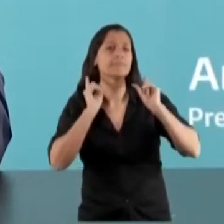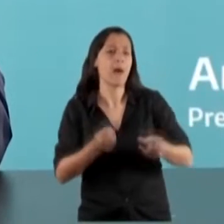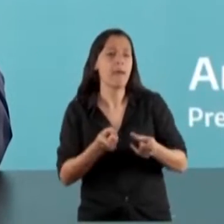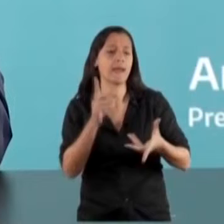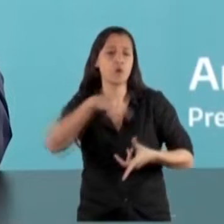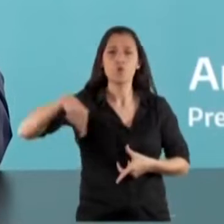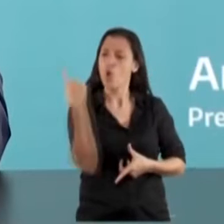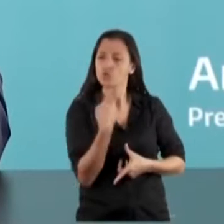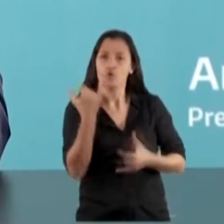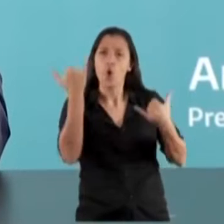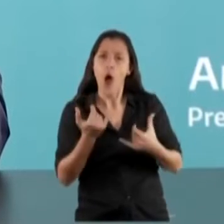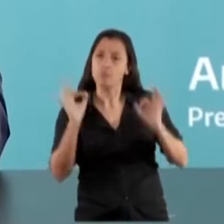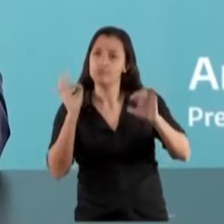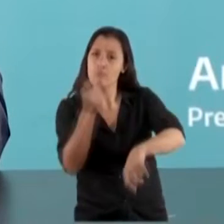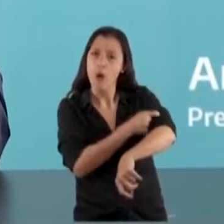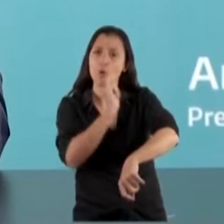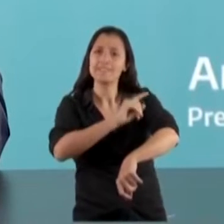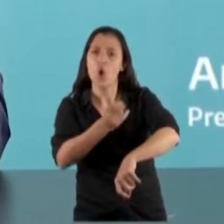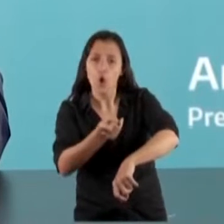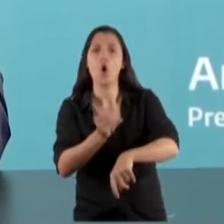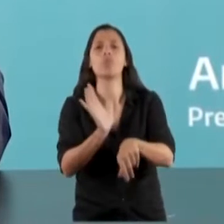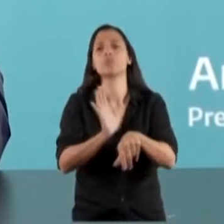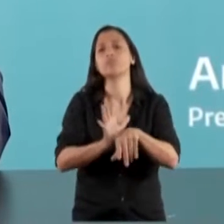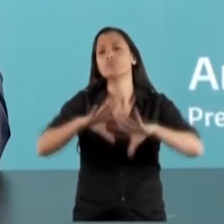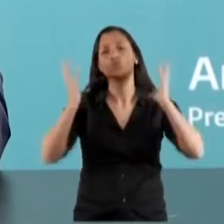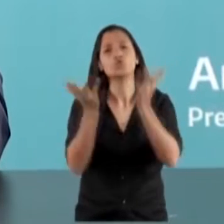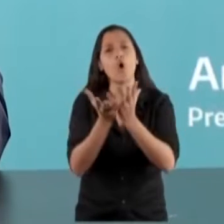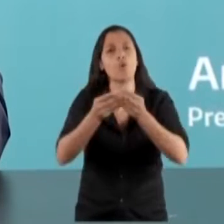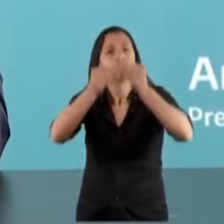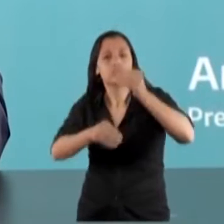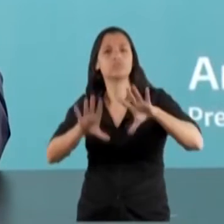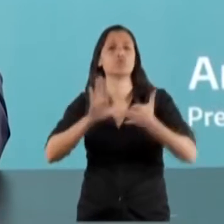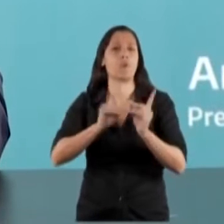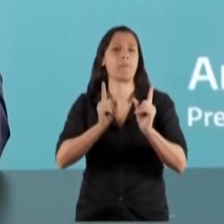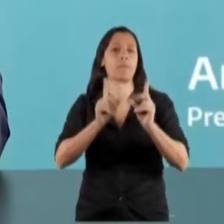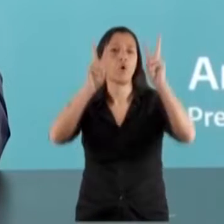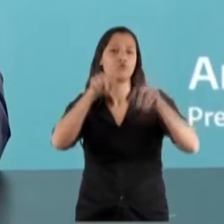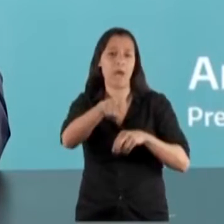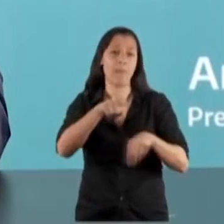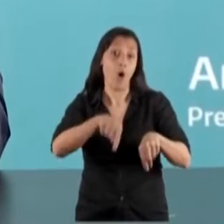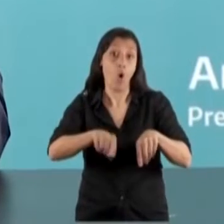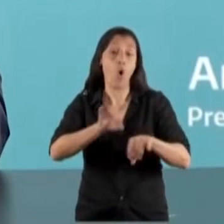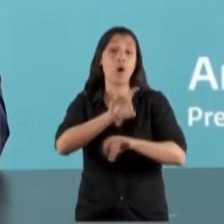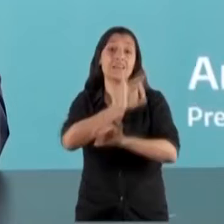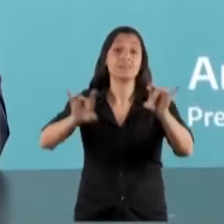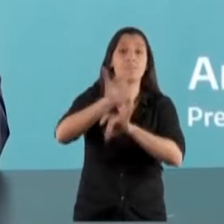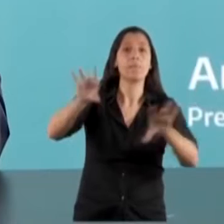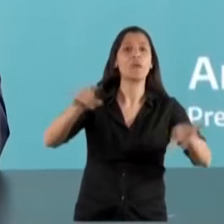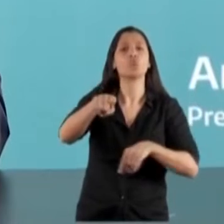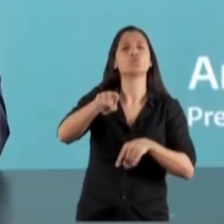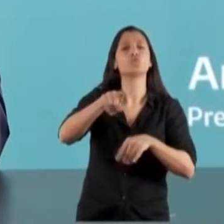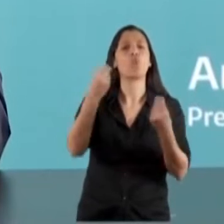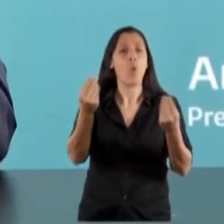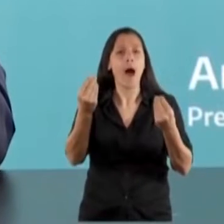tenemos en vacunación y cuál es la predominancia del virus que hoy está circulando. Así que,